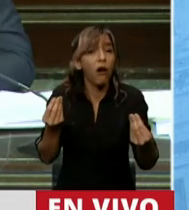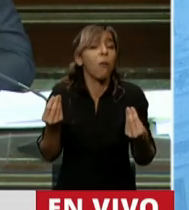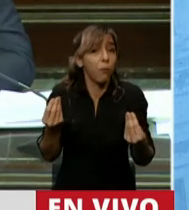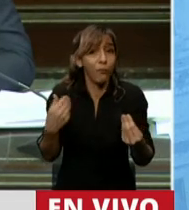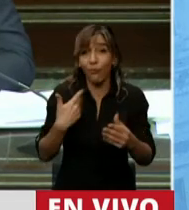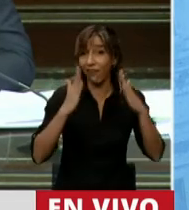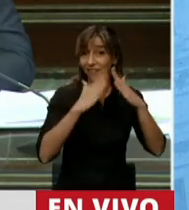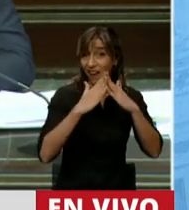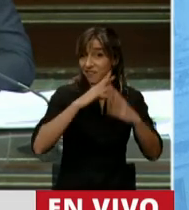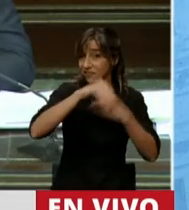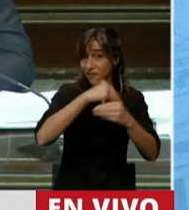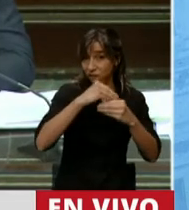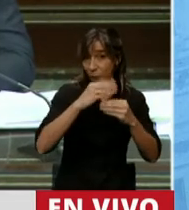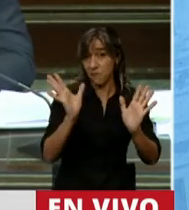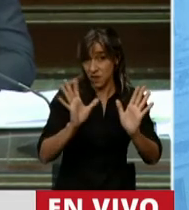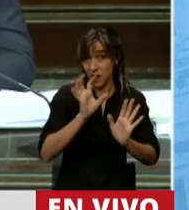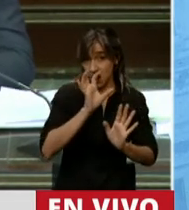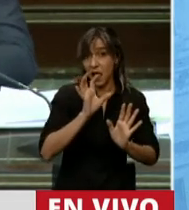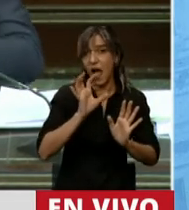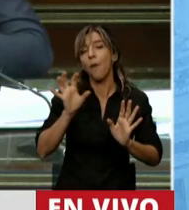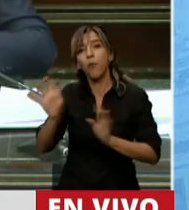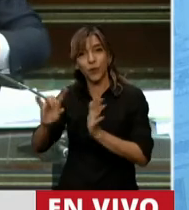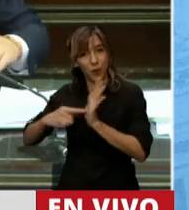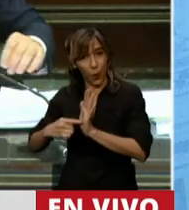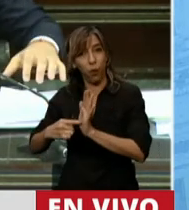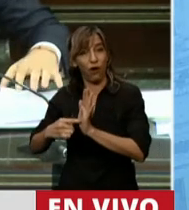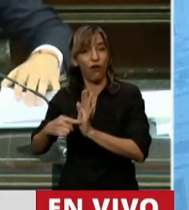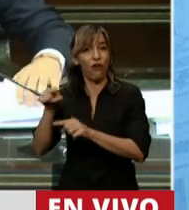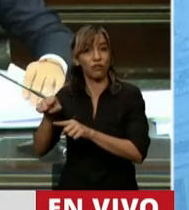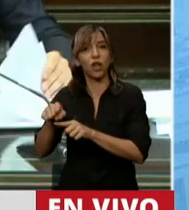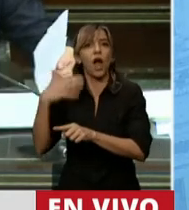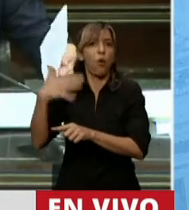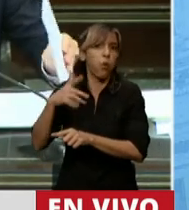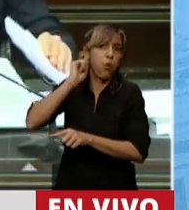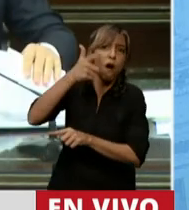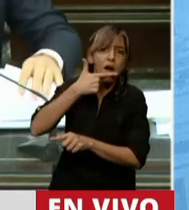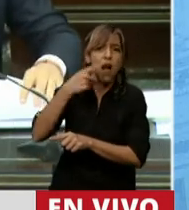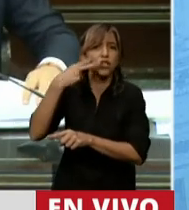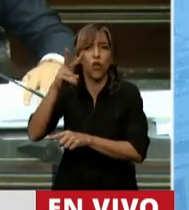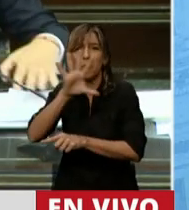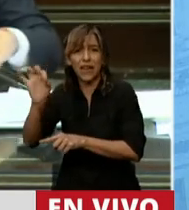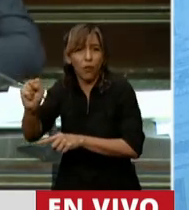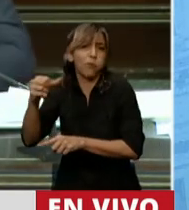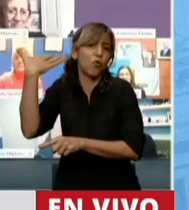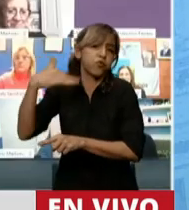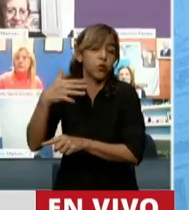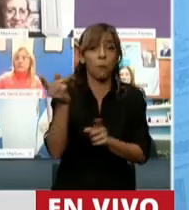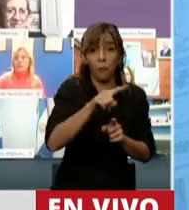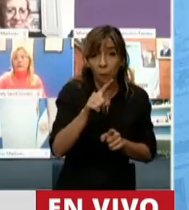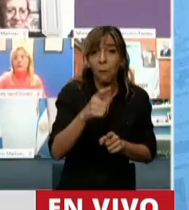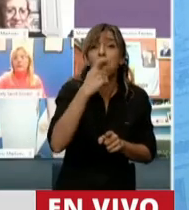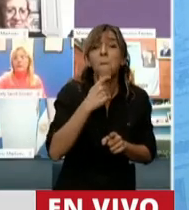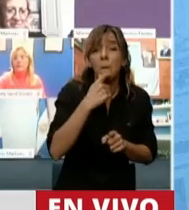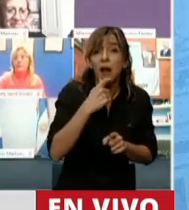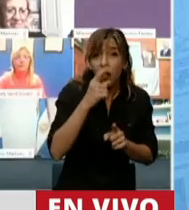familia que vive en el norte de la provincia de Buenos Aires, es un escándalo pagar 2.500 pesos de gas. En Mendoza, una factura promedio